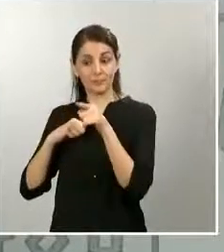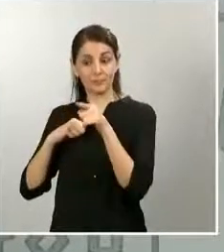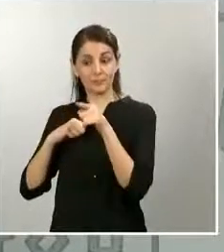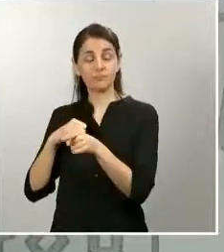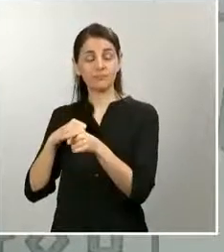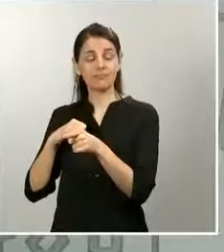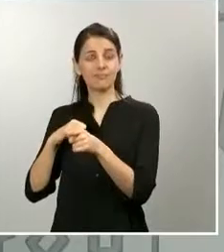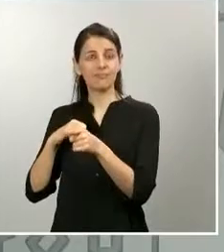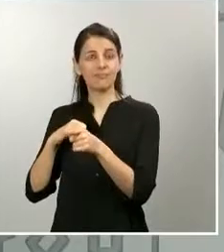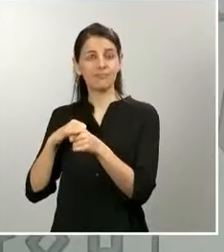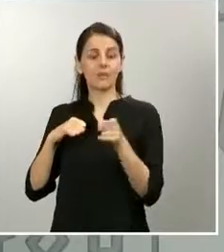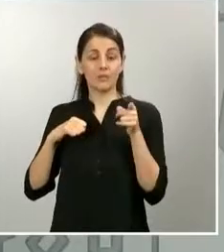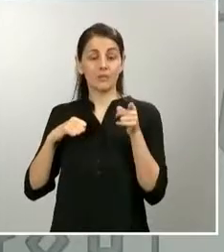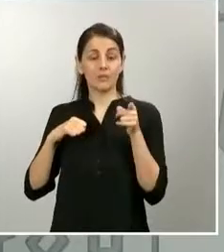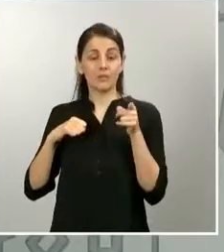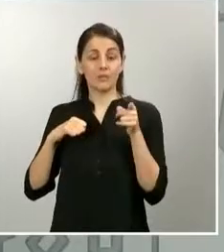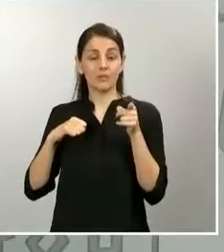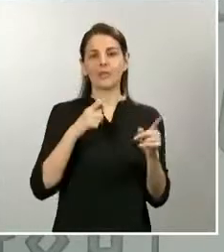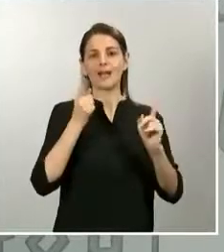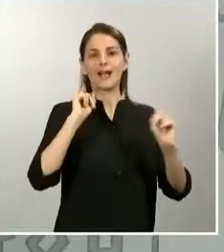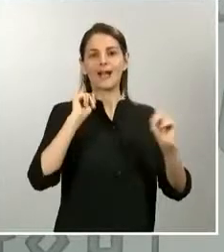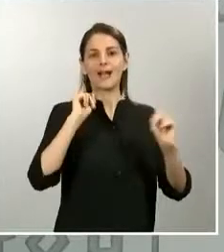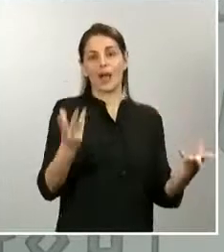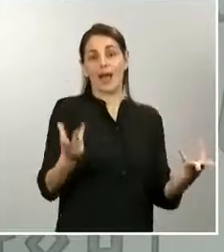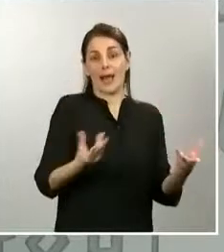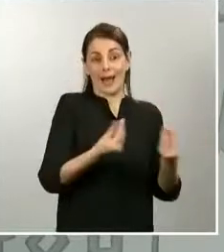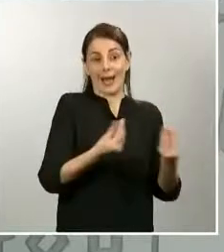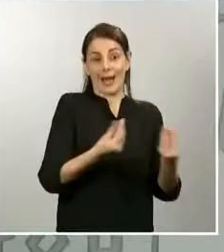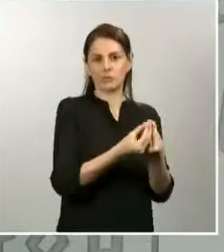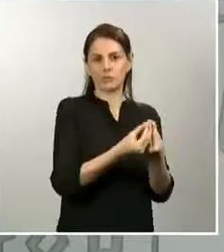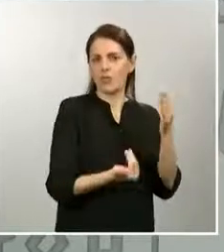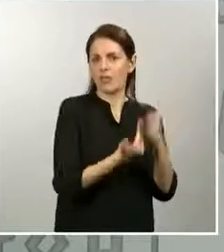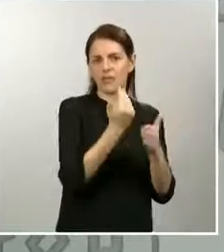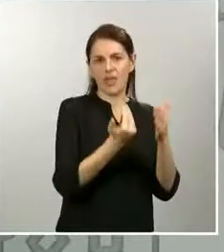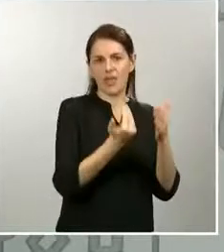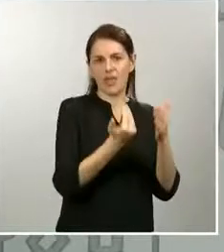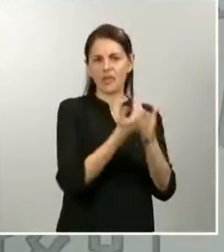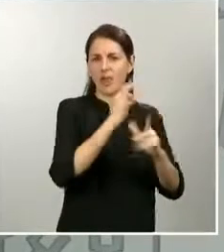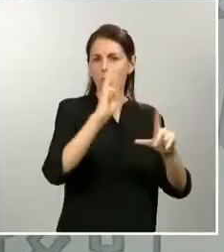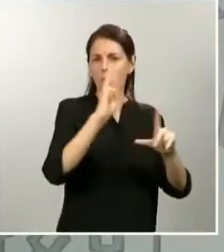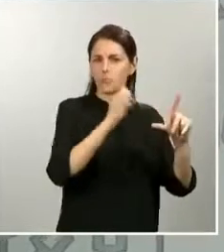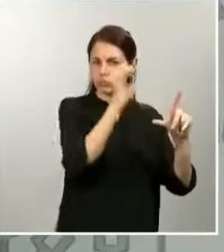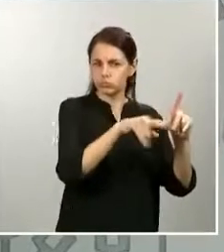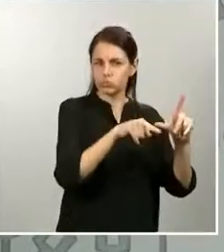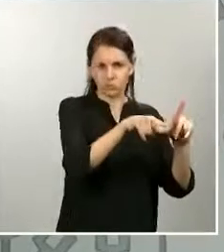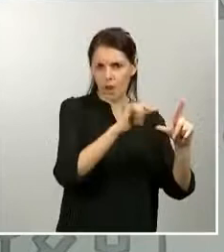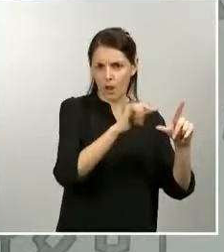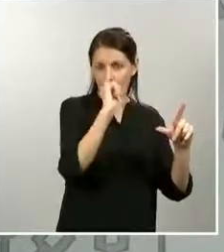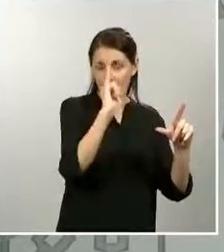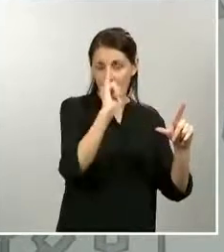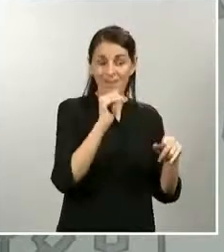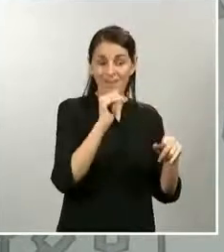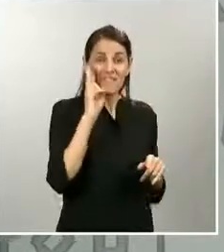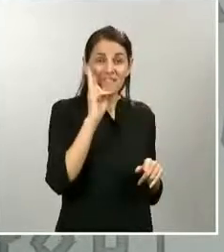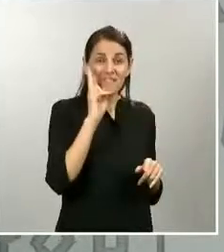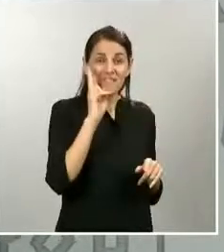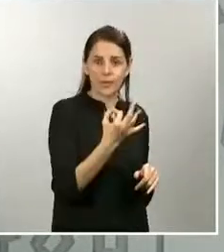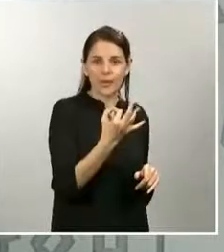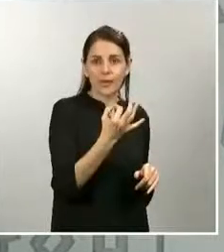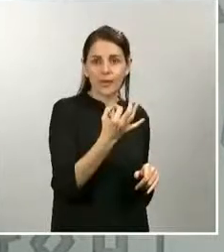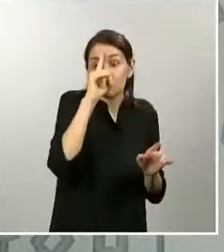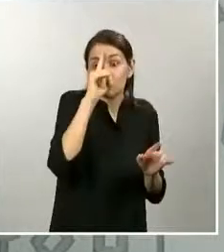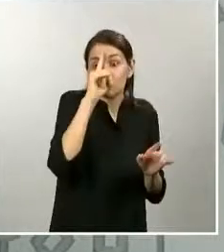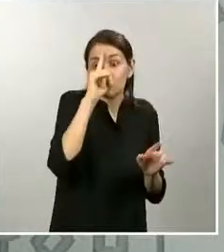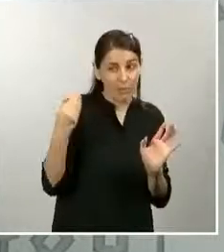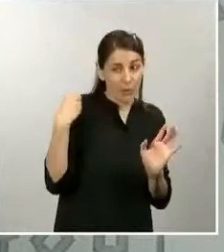casos agregados es la que sale cada día en la web, y ahí lo que vemos, que a lo mejor no sé si se puede referir a eso, es